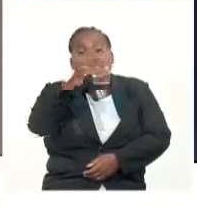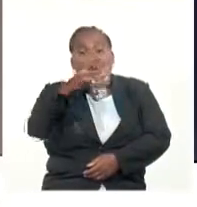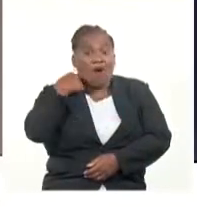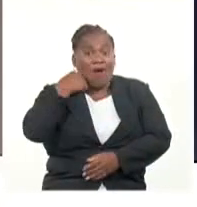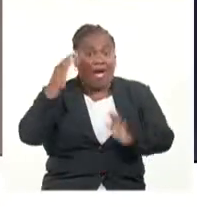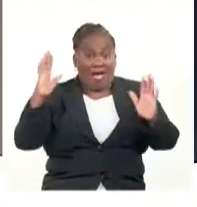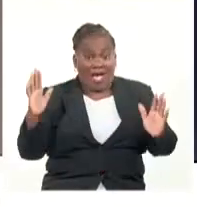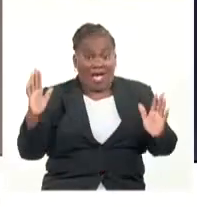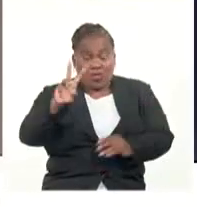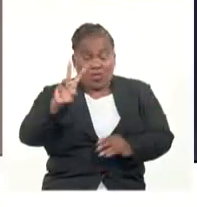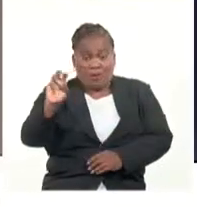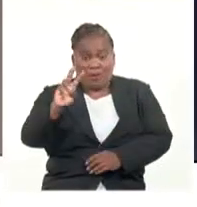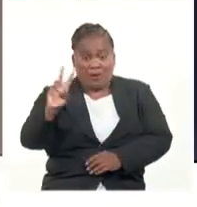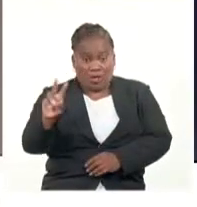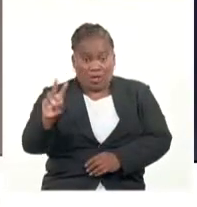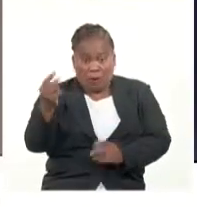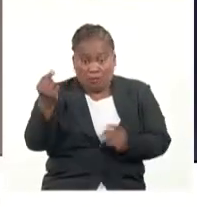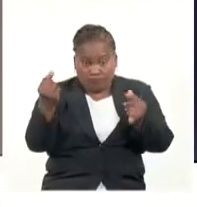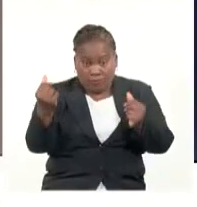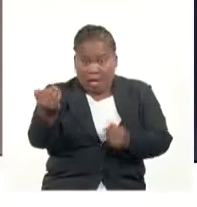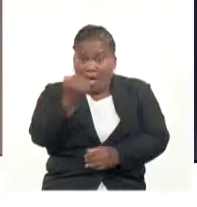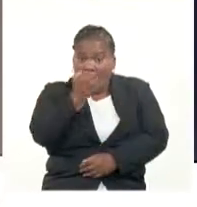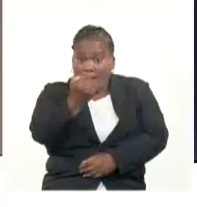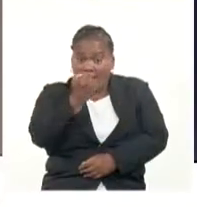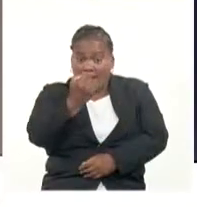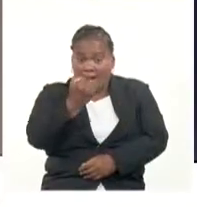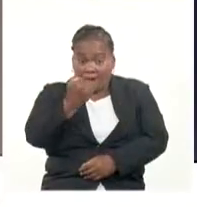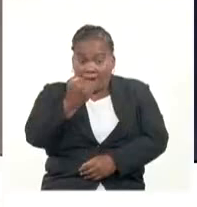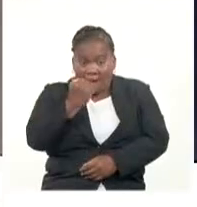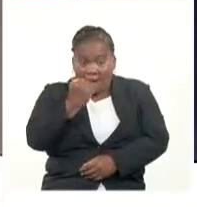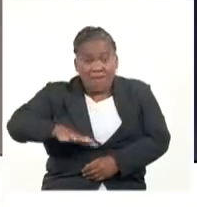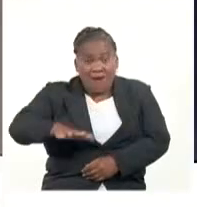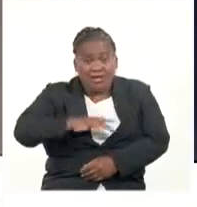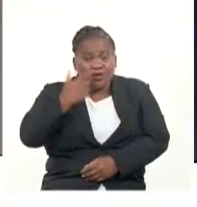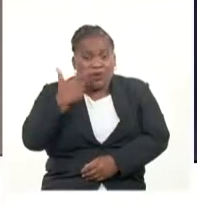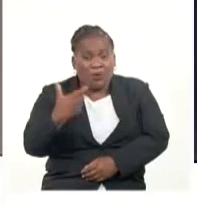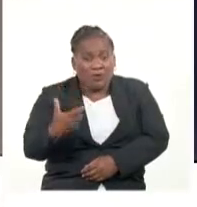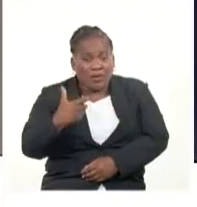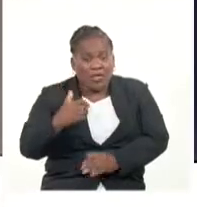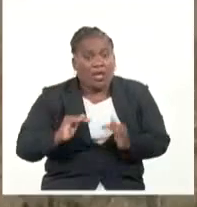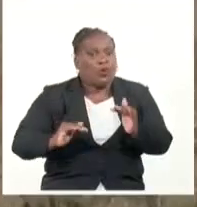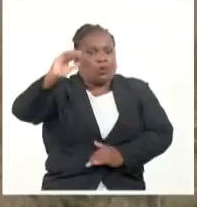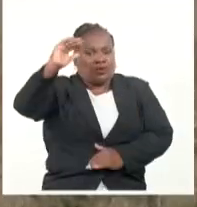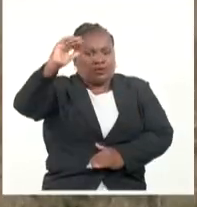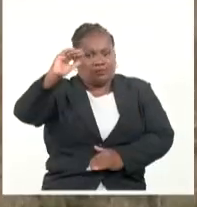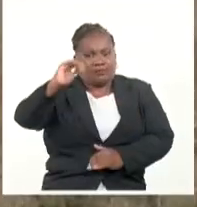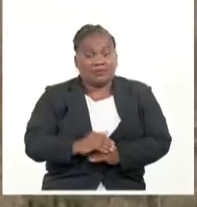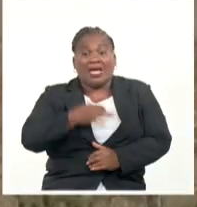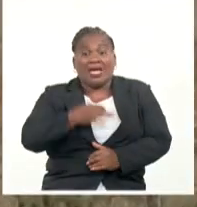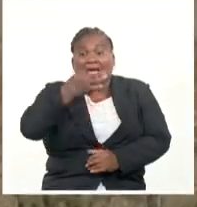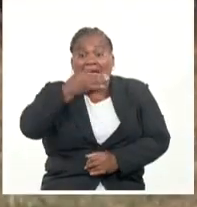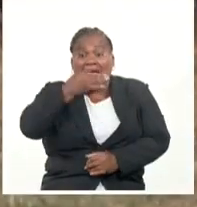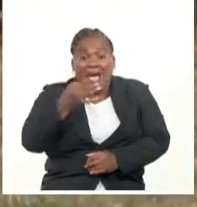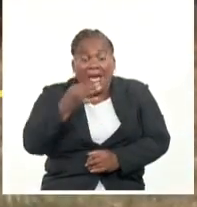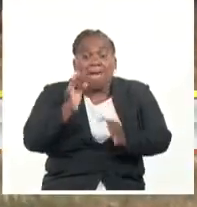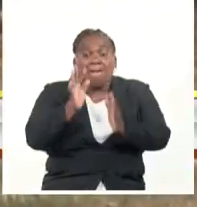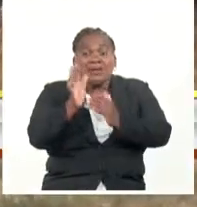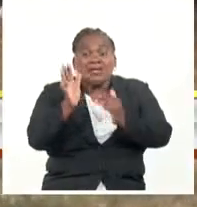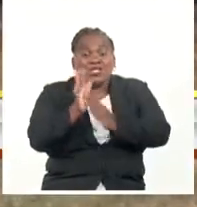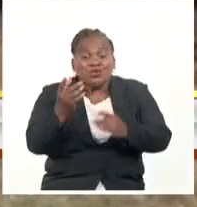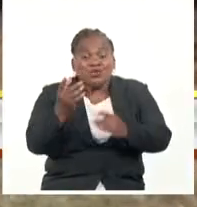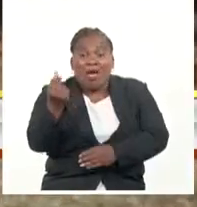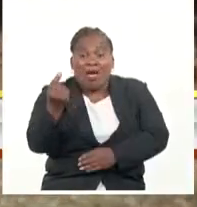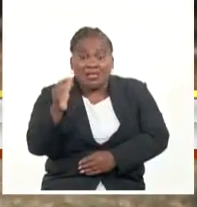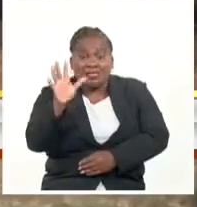2022 los precios de los alimentos que se consideran básicos batieron récord. De acuerdo al índice de precios mensuales en los cinco